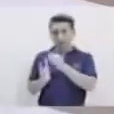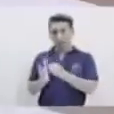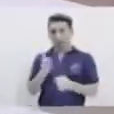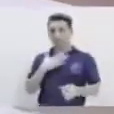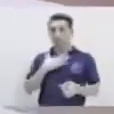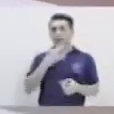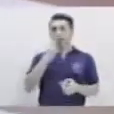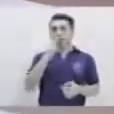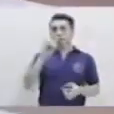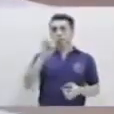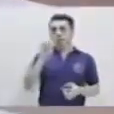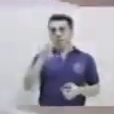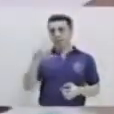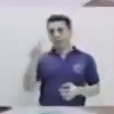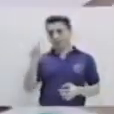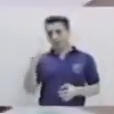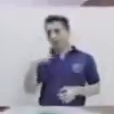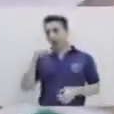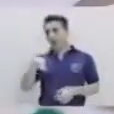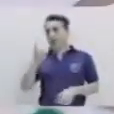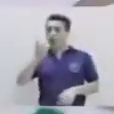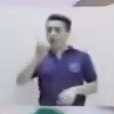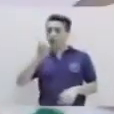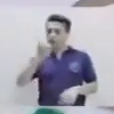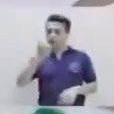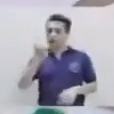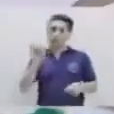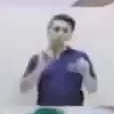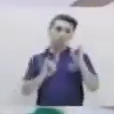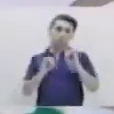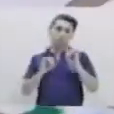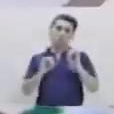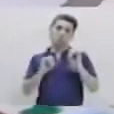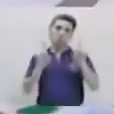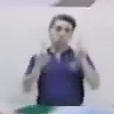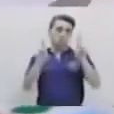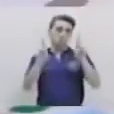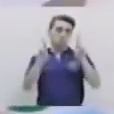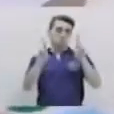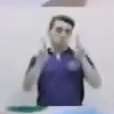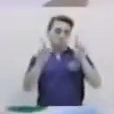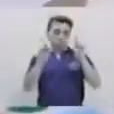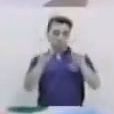Ahora podemos utilizar nuestro meñique o podemos utilizar nuestro dedo índice.